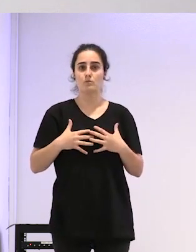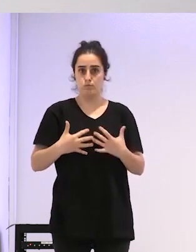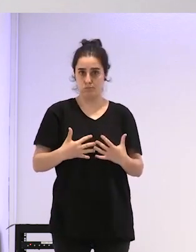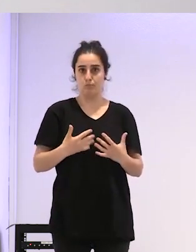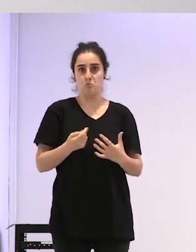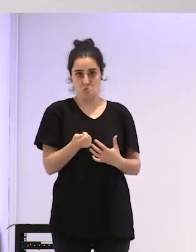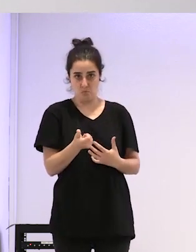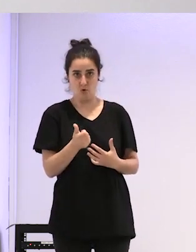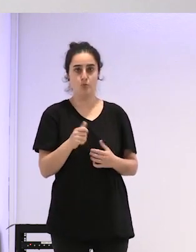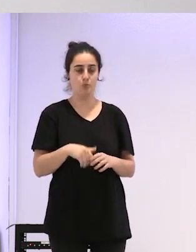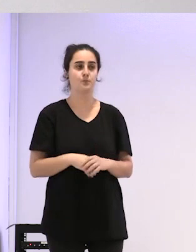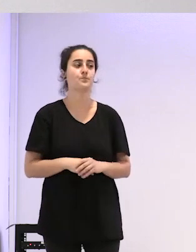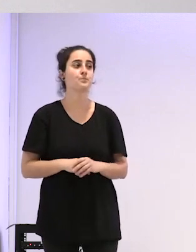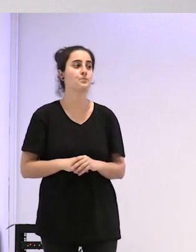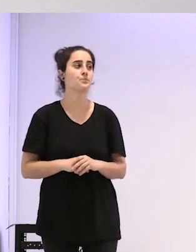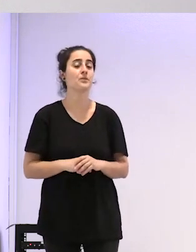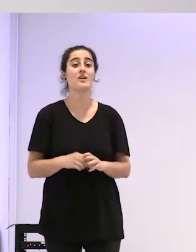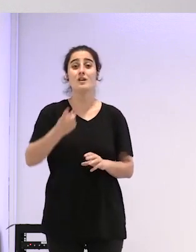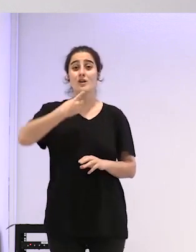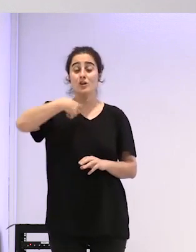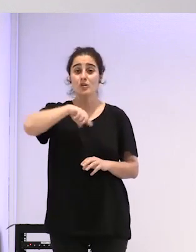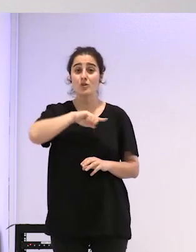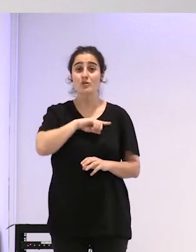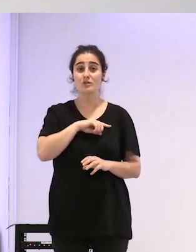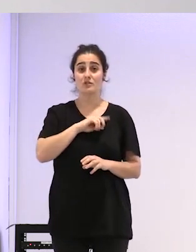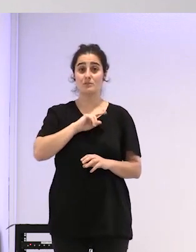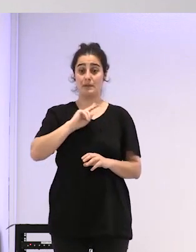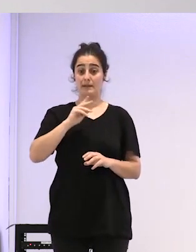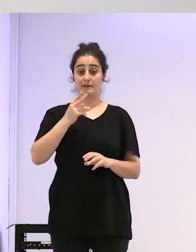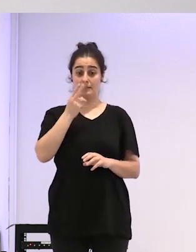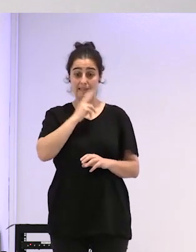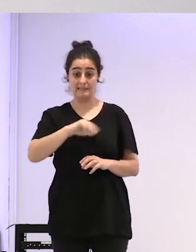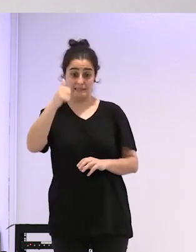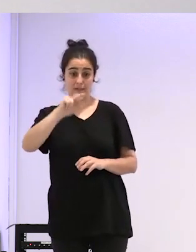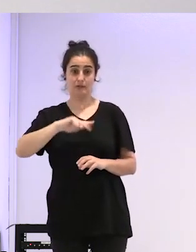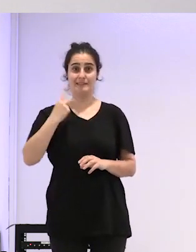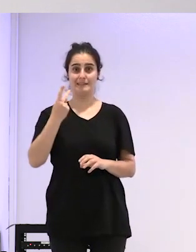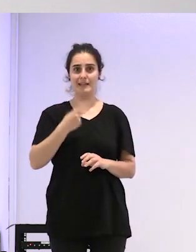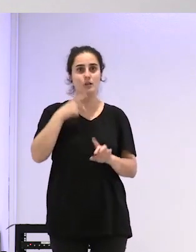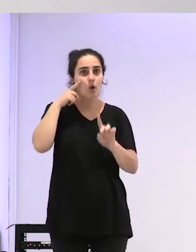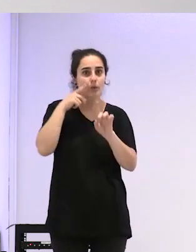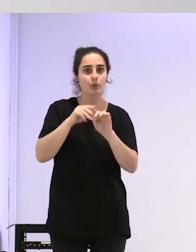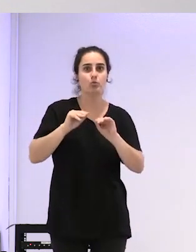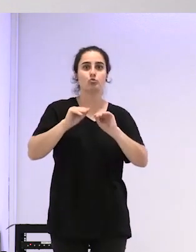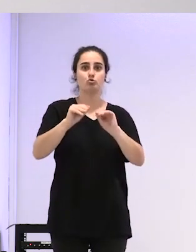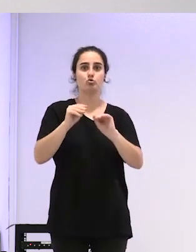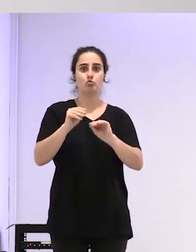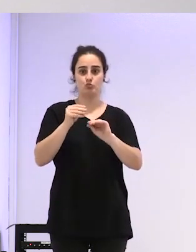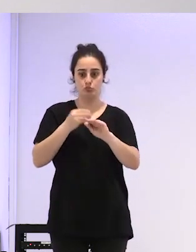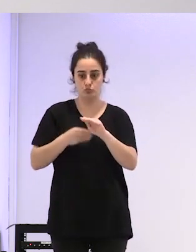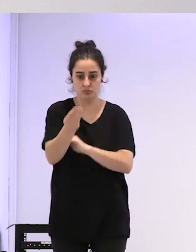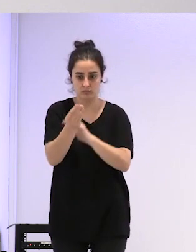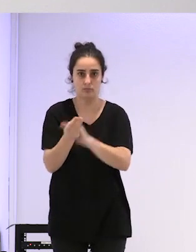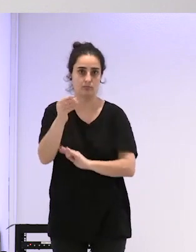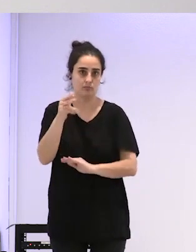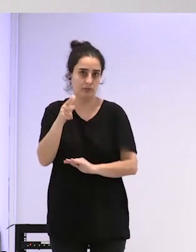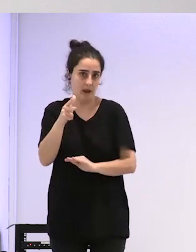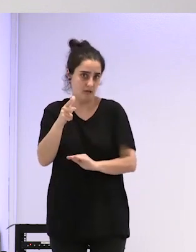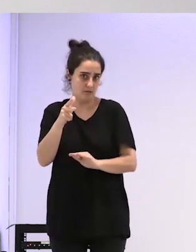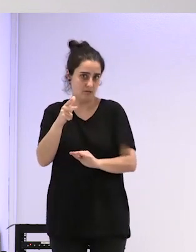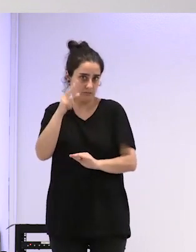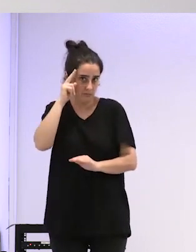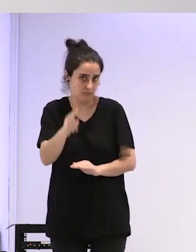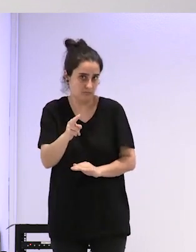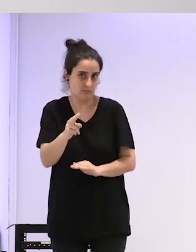también para preservar su derecho a reproducirse que sería básicamente lo que pierden si iniciamos los